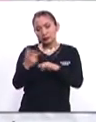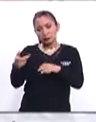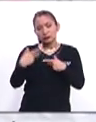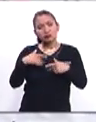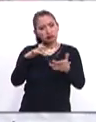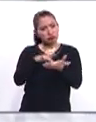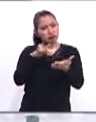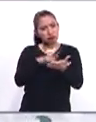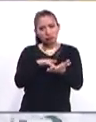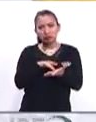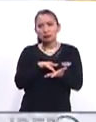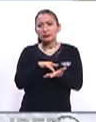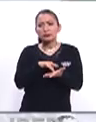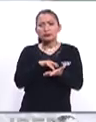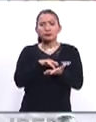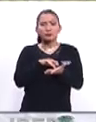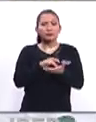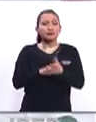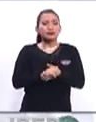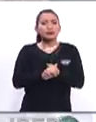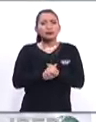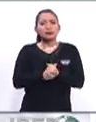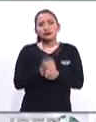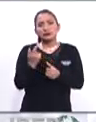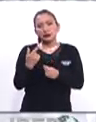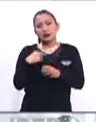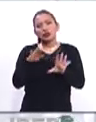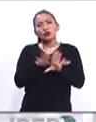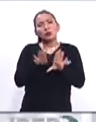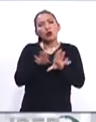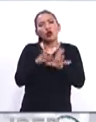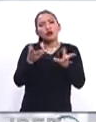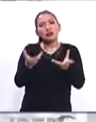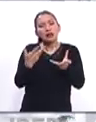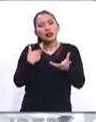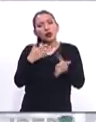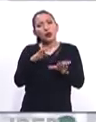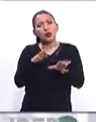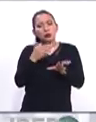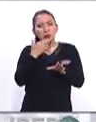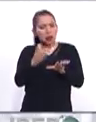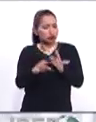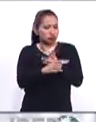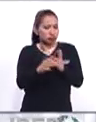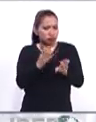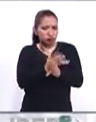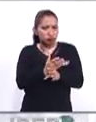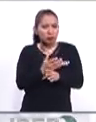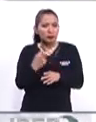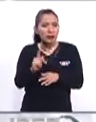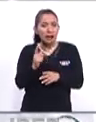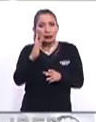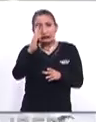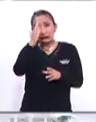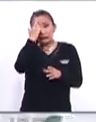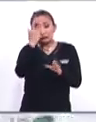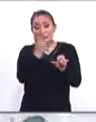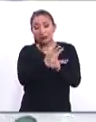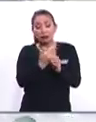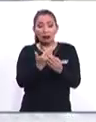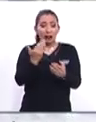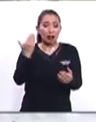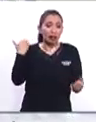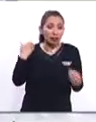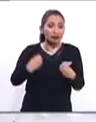La gente ha apoyado mucho y se han hecho como las cosas de una buena manera, pero pues el recuerdo de lo que